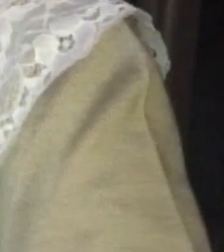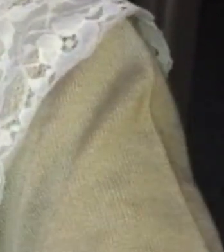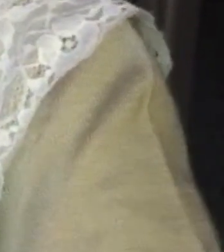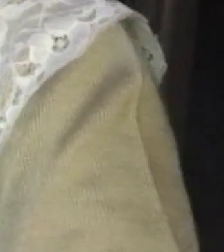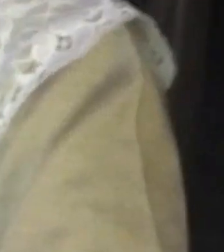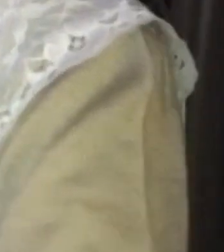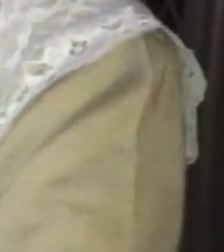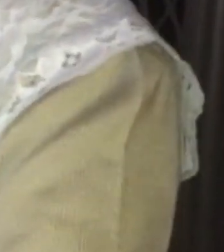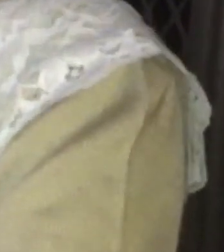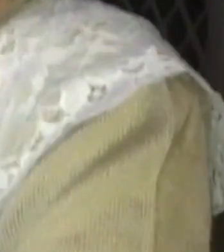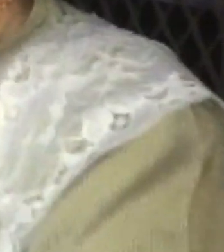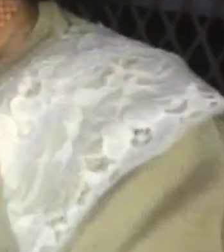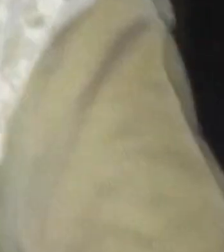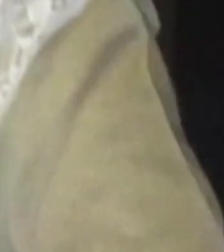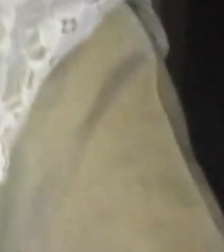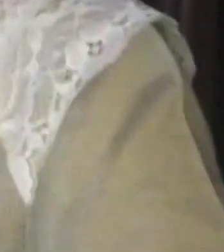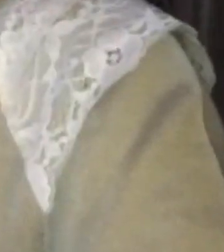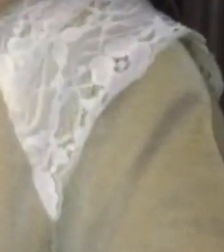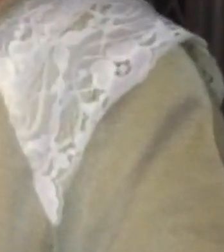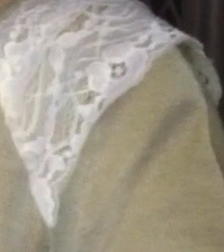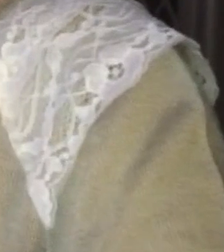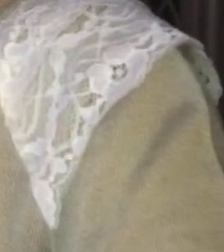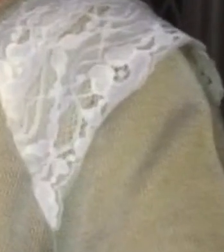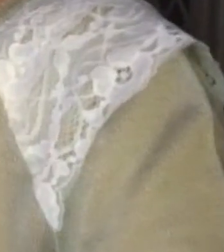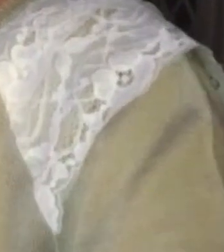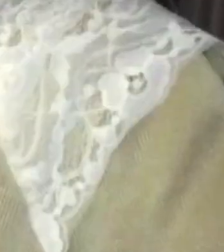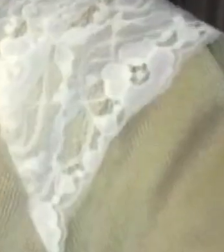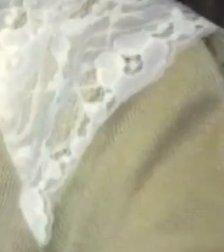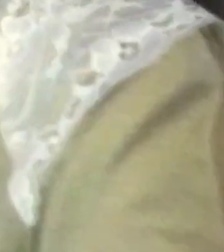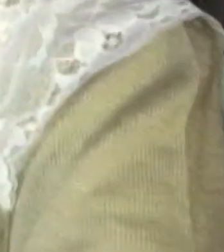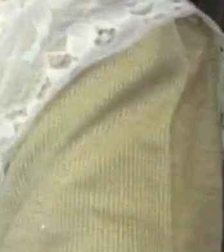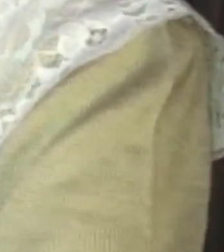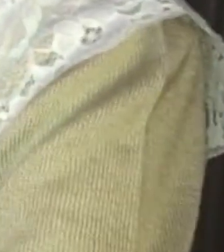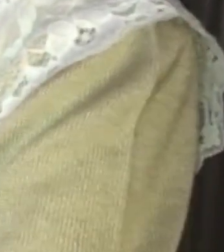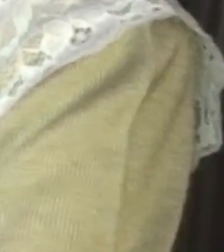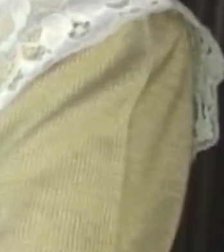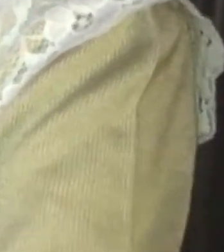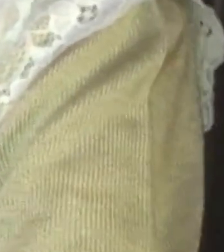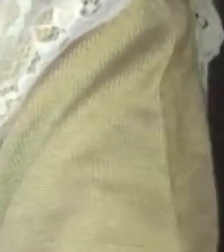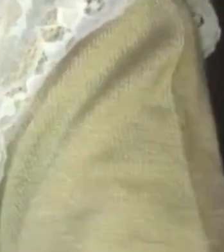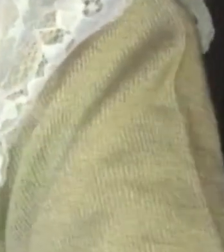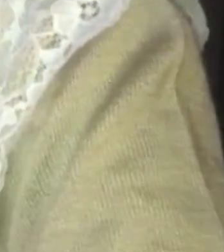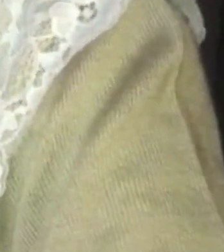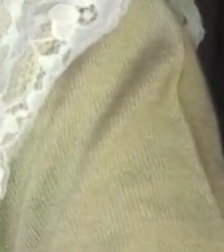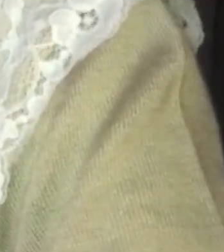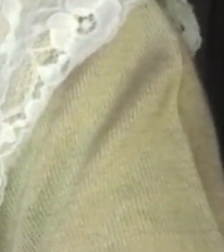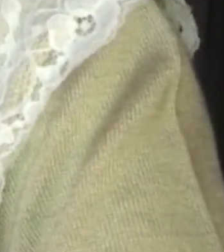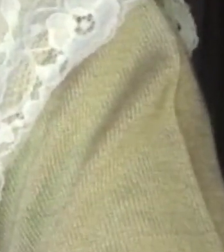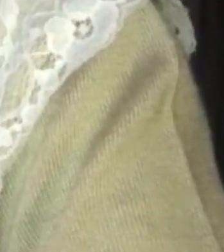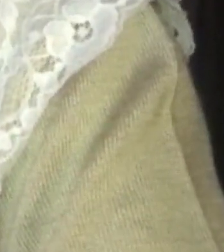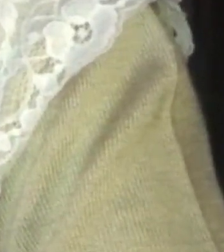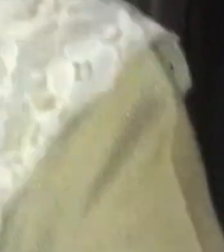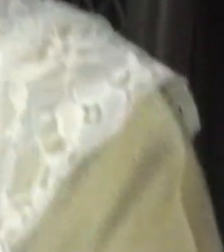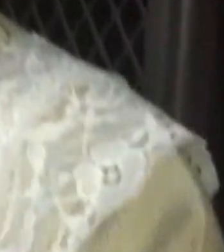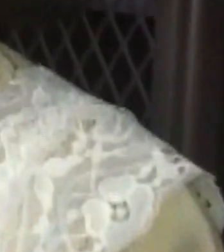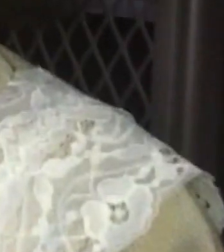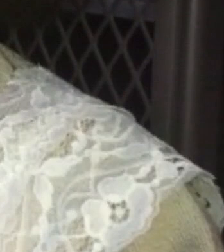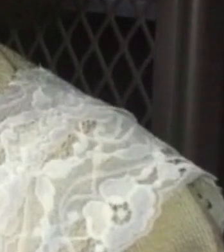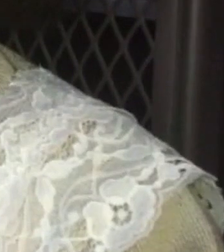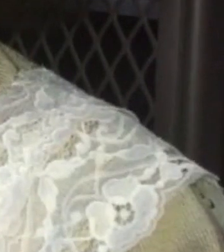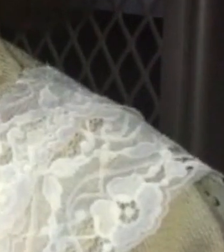viendo que a la gente le gusta mi personaje. ¿Pero vos sos un personaje o sos una abuela de verdad?